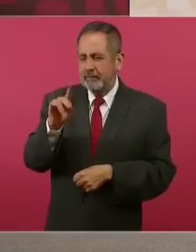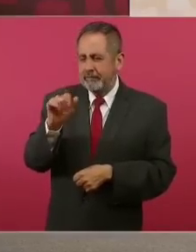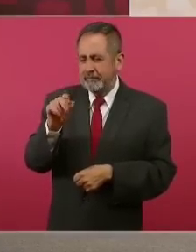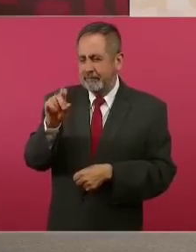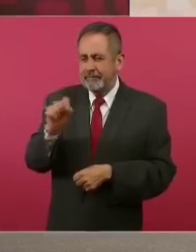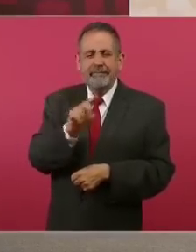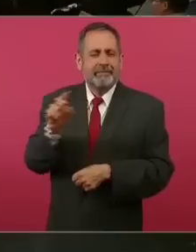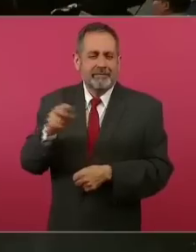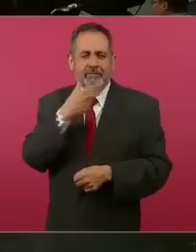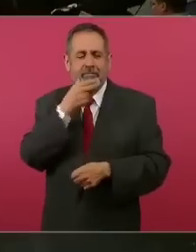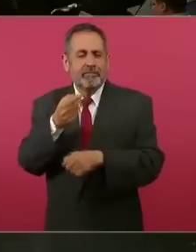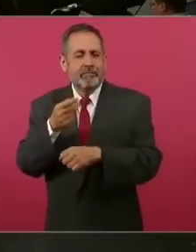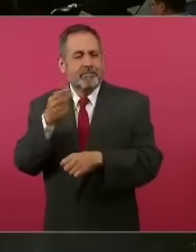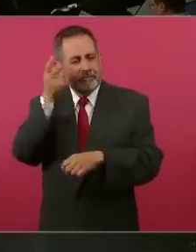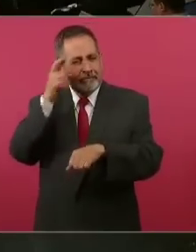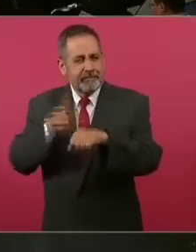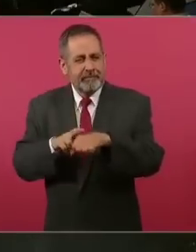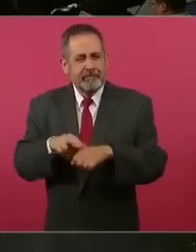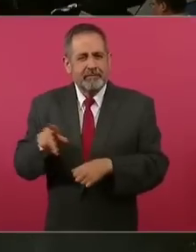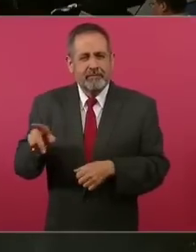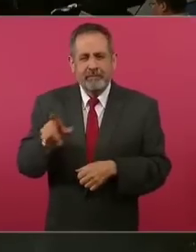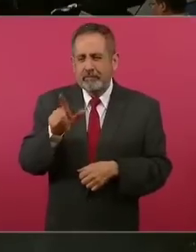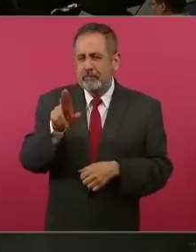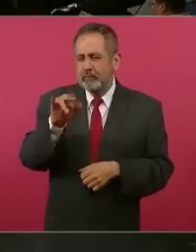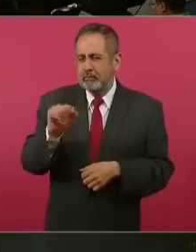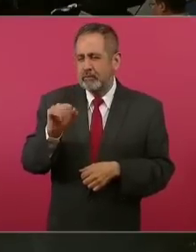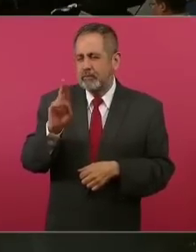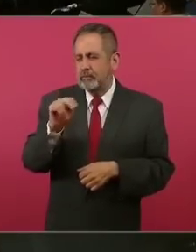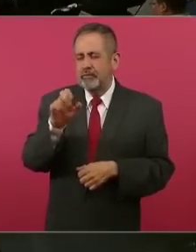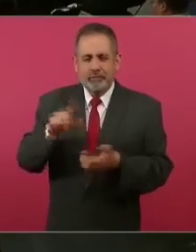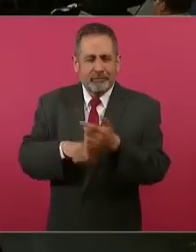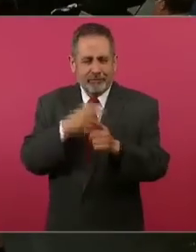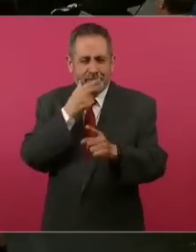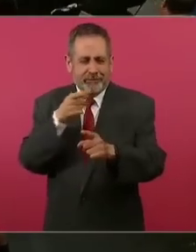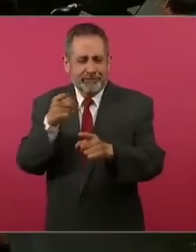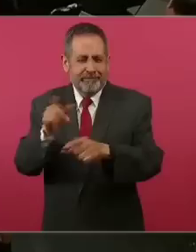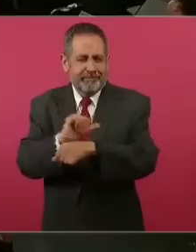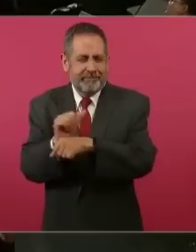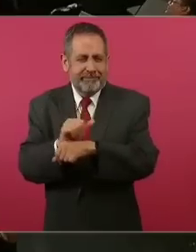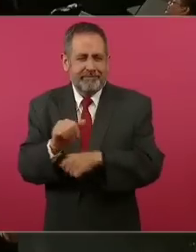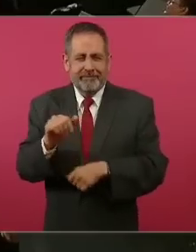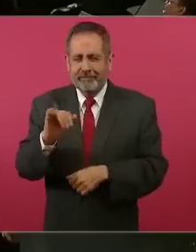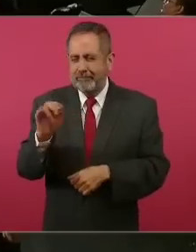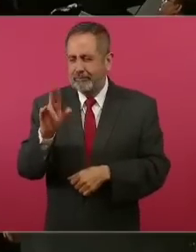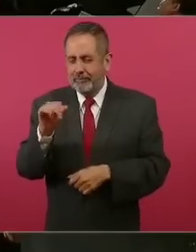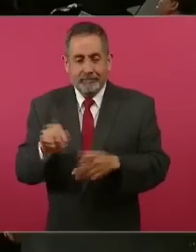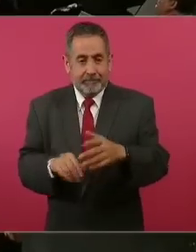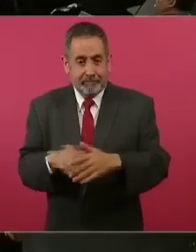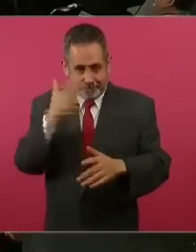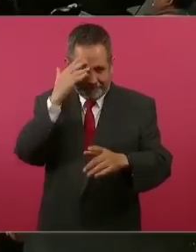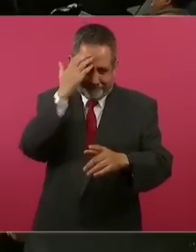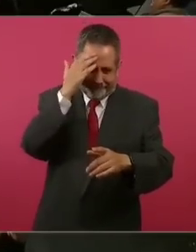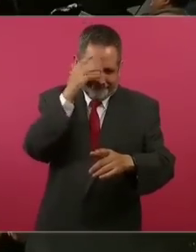ya saben quién está aquí.